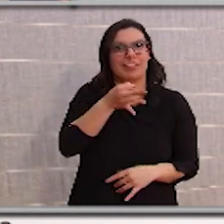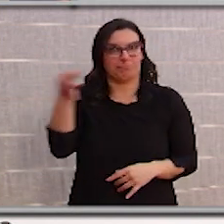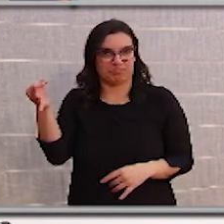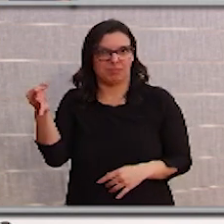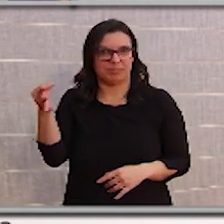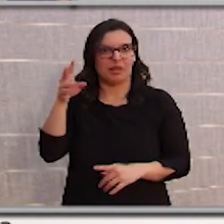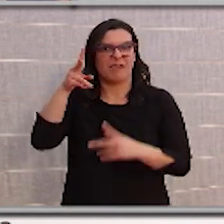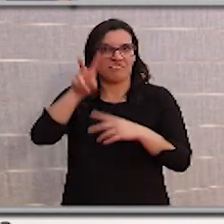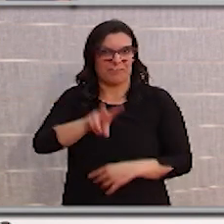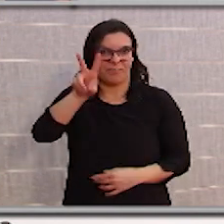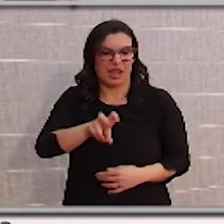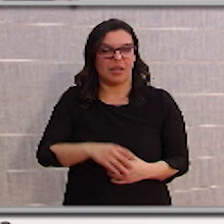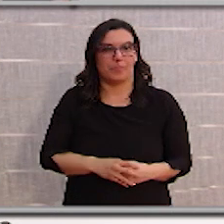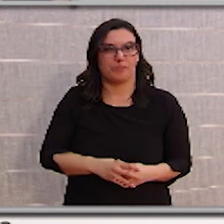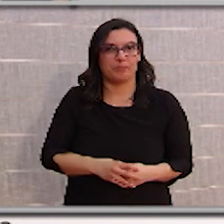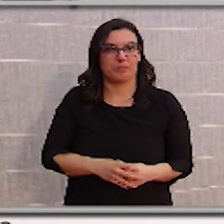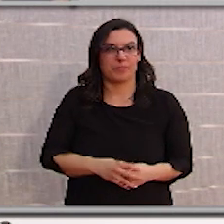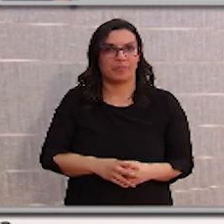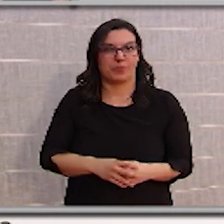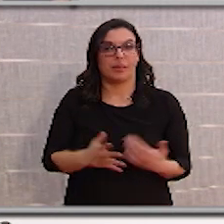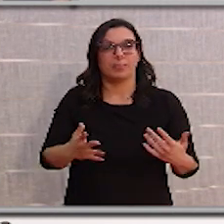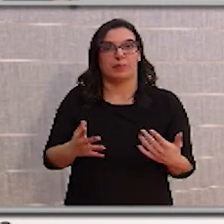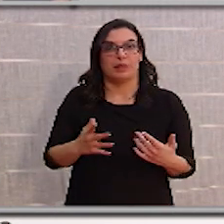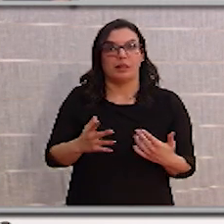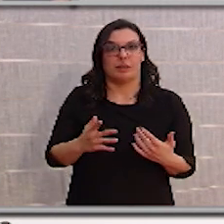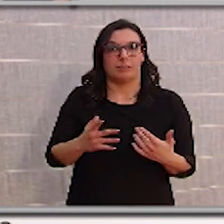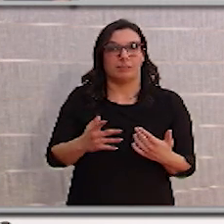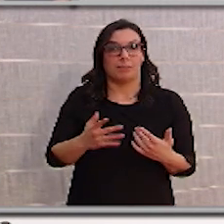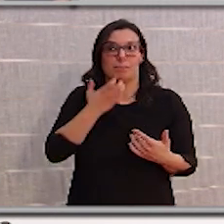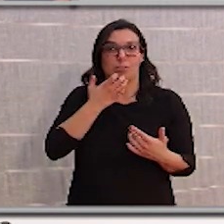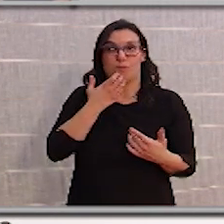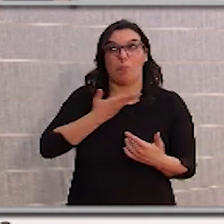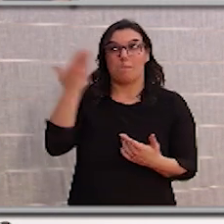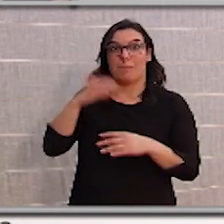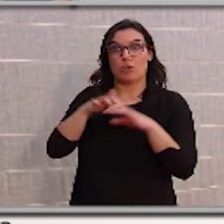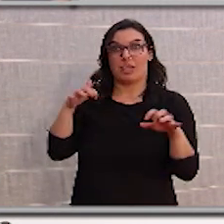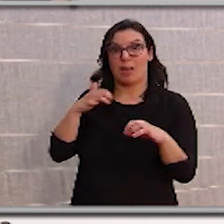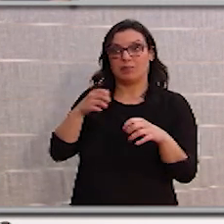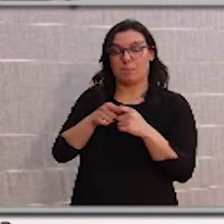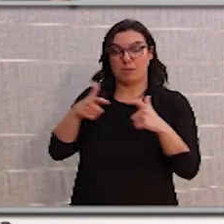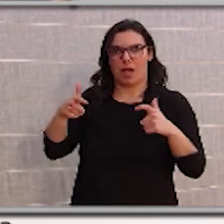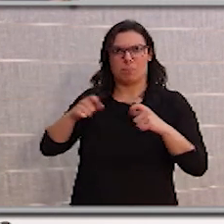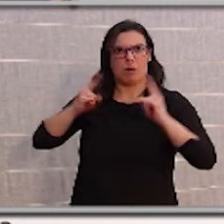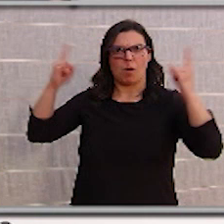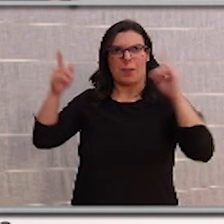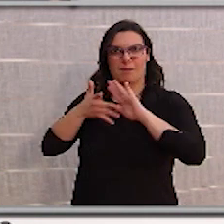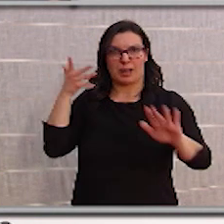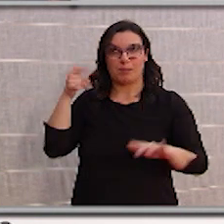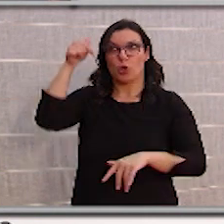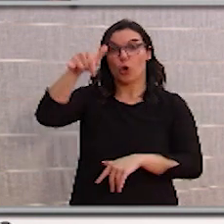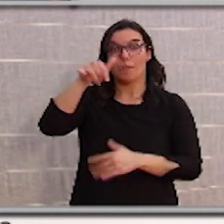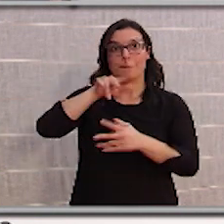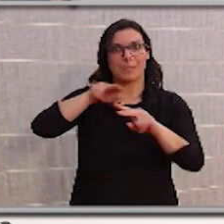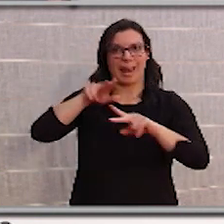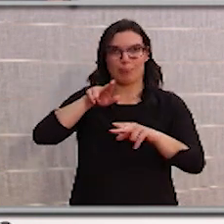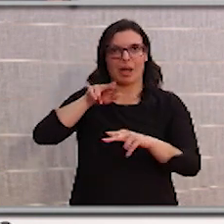En la mayoría de los sitios, cuanto más casos tiene, más crece, más progresa. Esto no nos ha ocurrido en Miranda. Eso no quiere decir que no nos